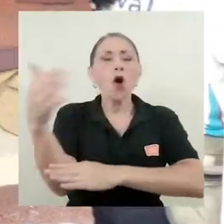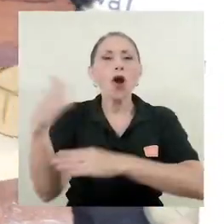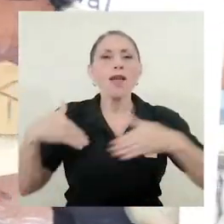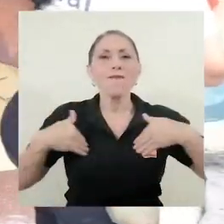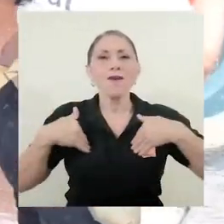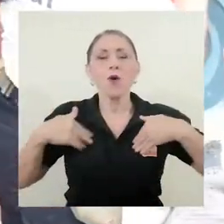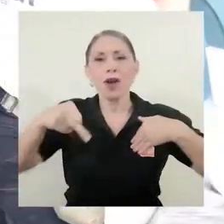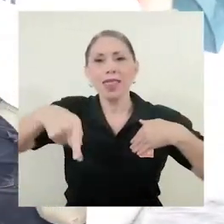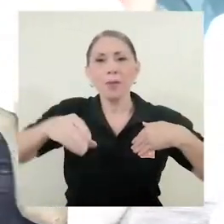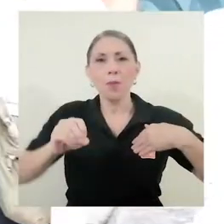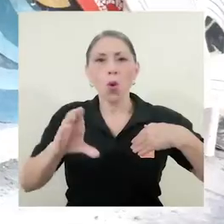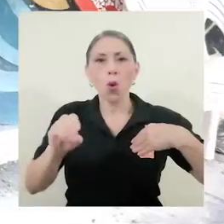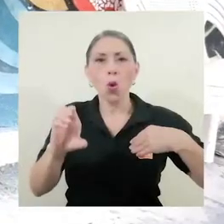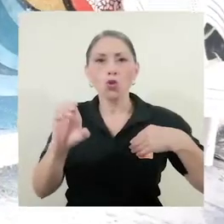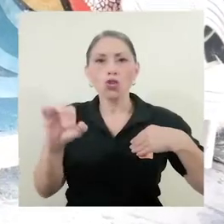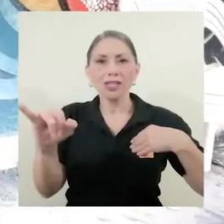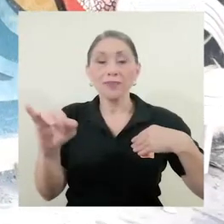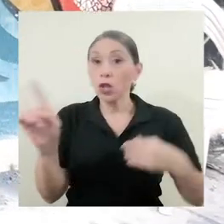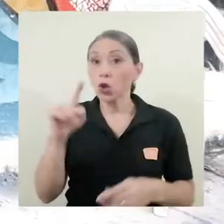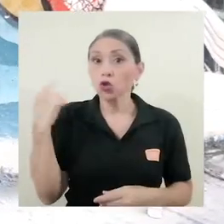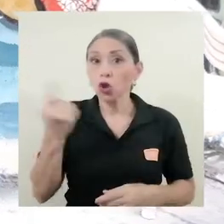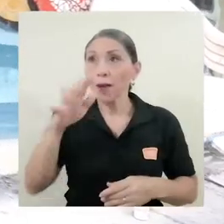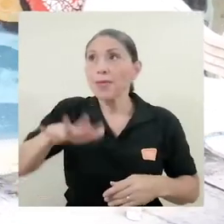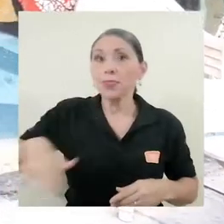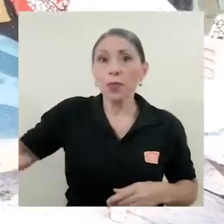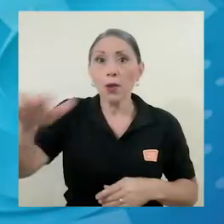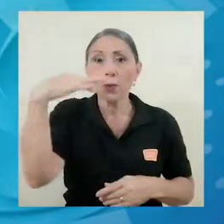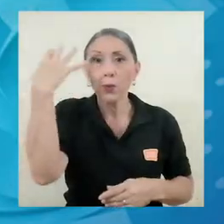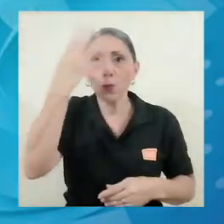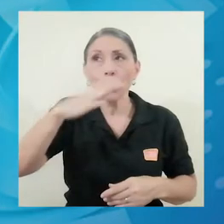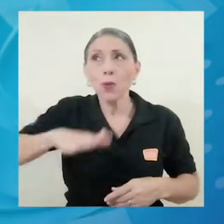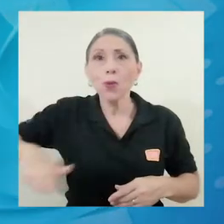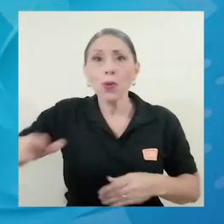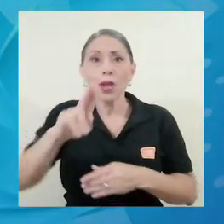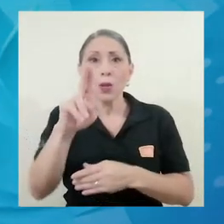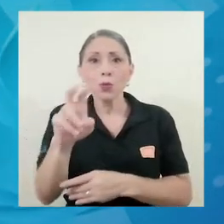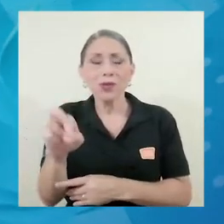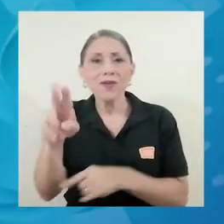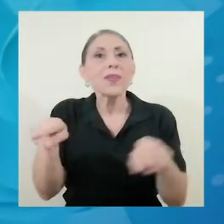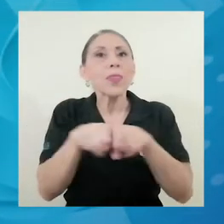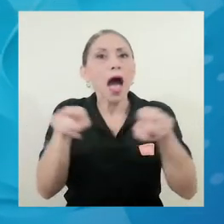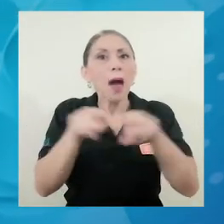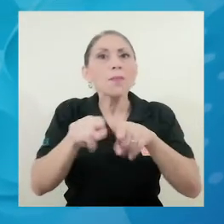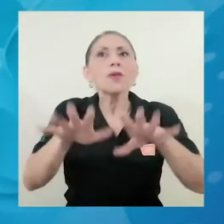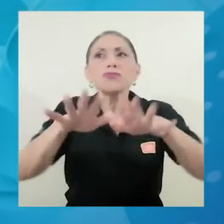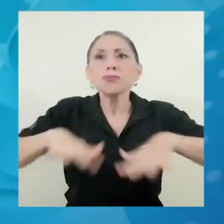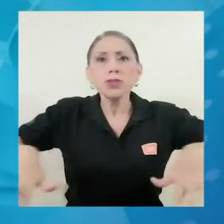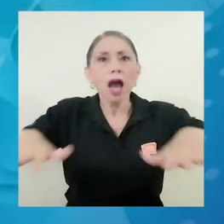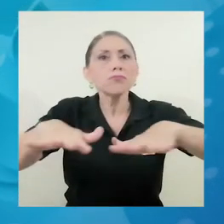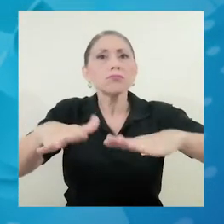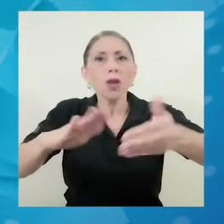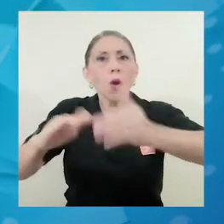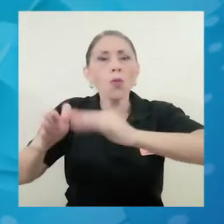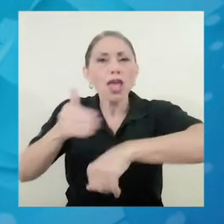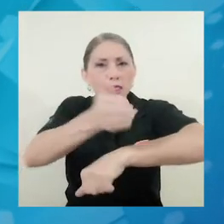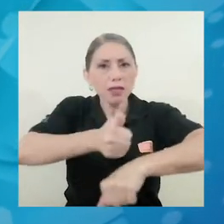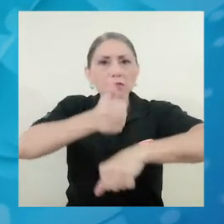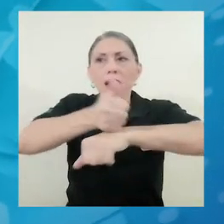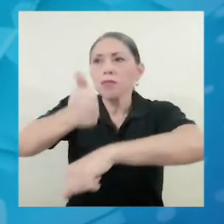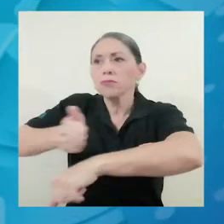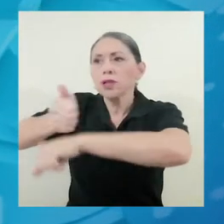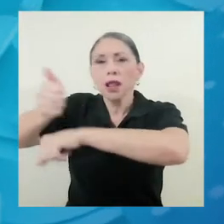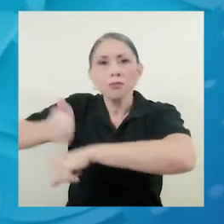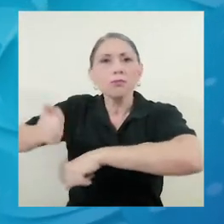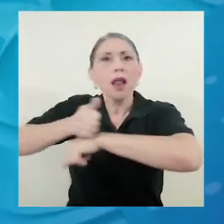Pocosí. No solo embellecimos nuestro campus, sino dejamos capacidades instaladas en la comunidad y